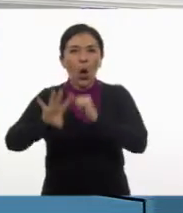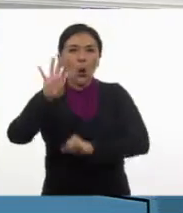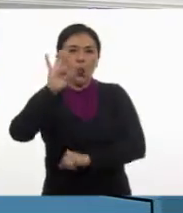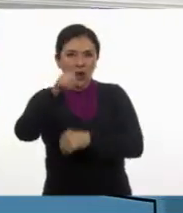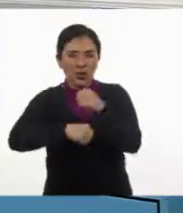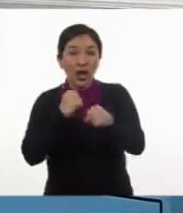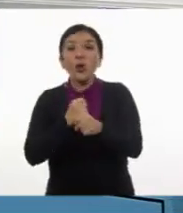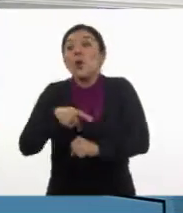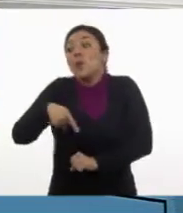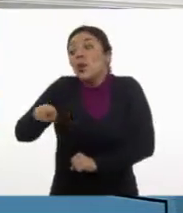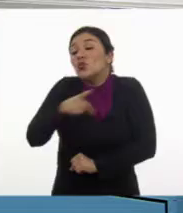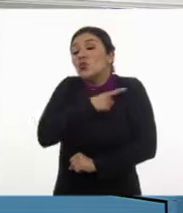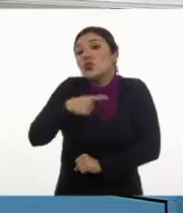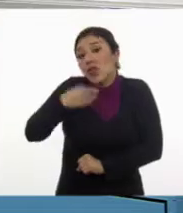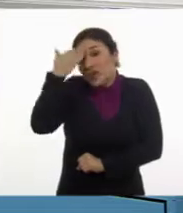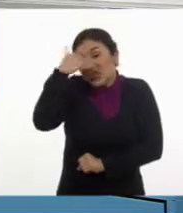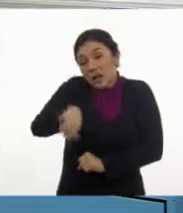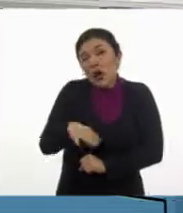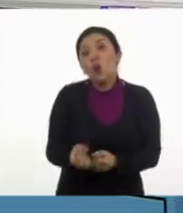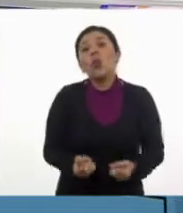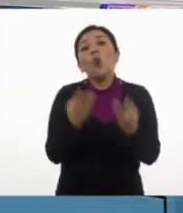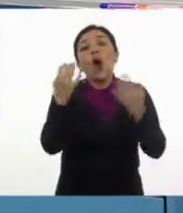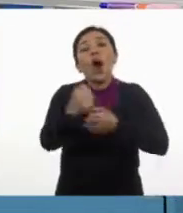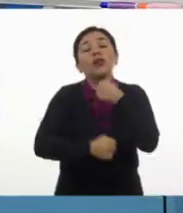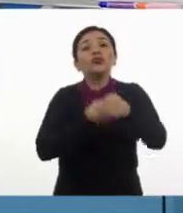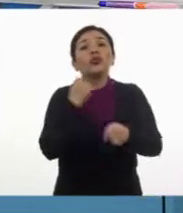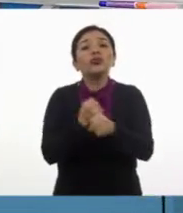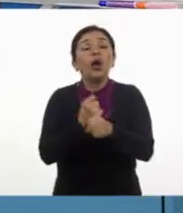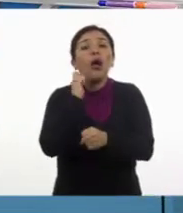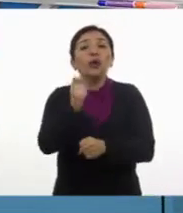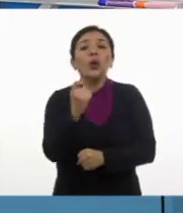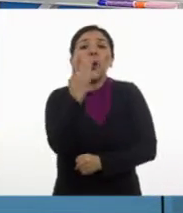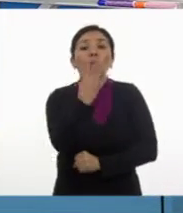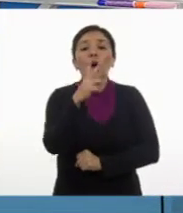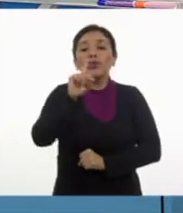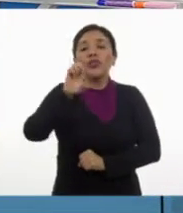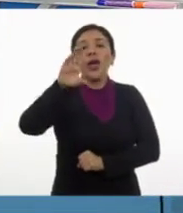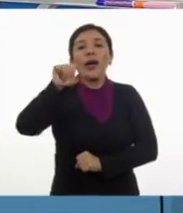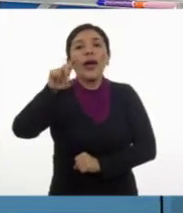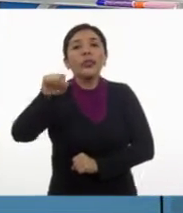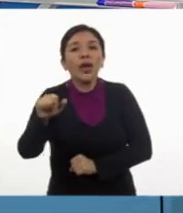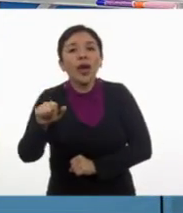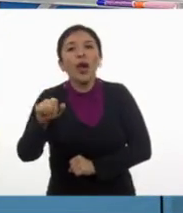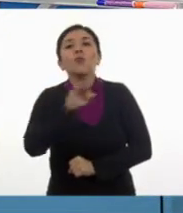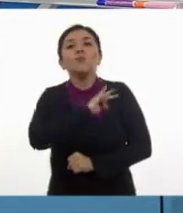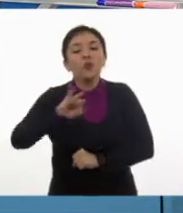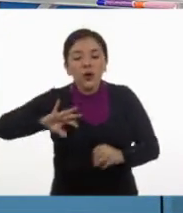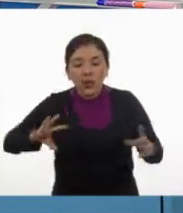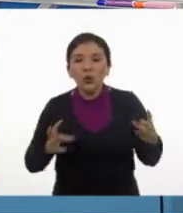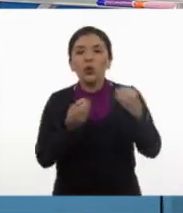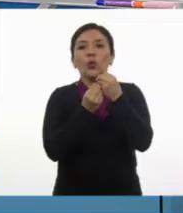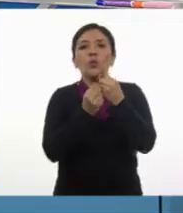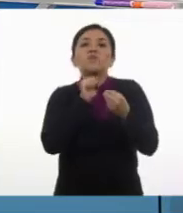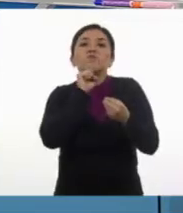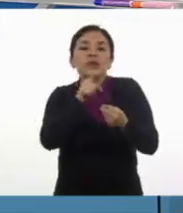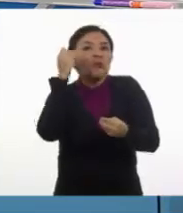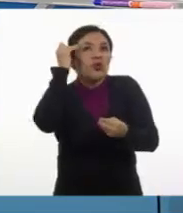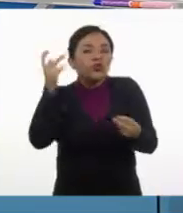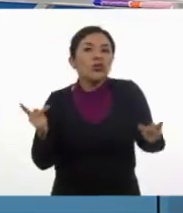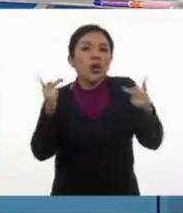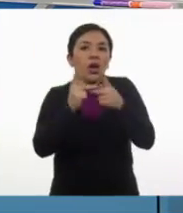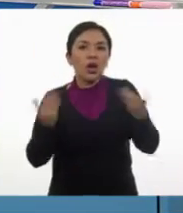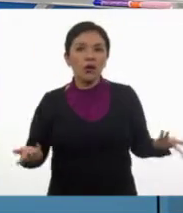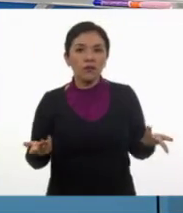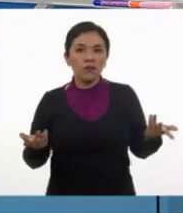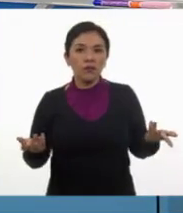tenemos que saber cuántos años corresponden a cuatro décadas para poder sumar con la misma unidad de tiempo.